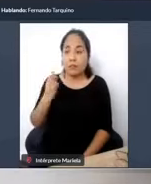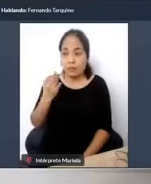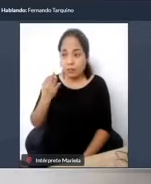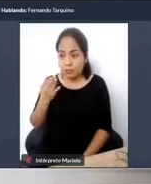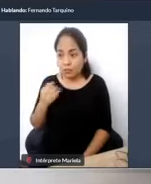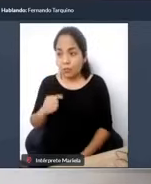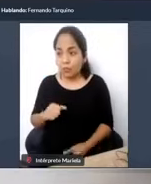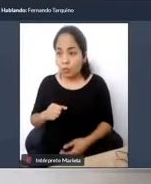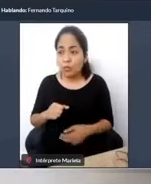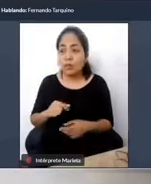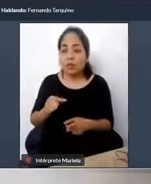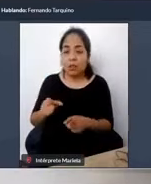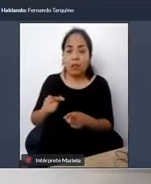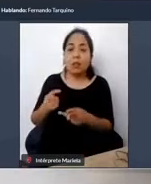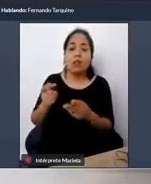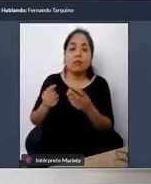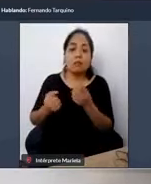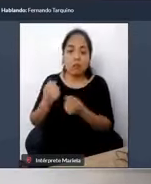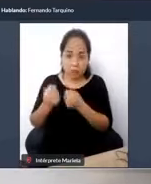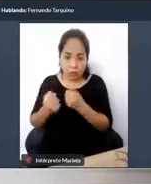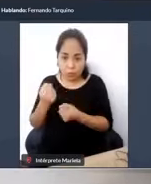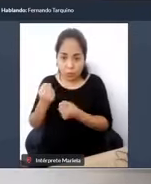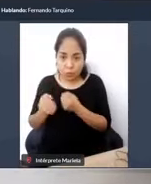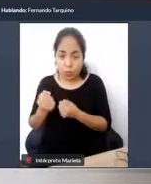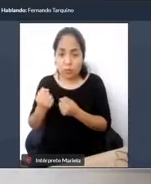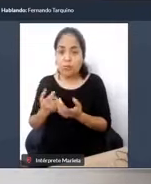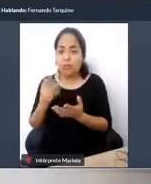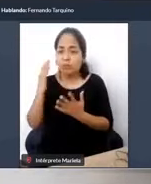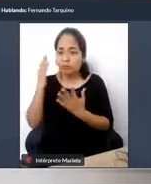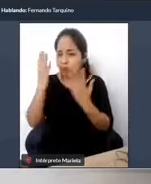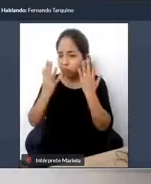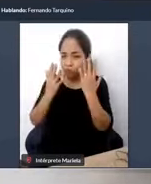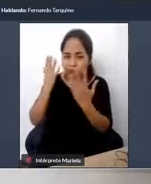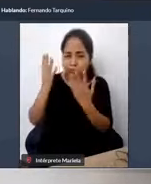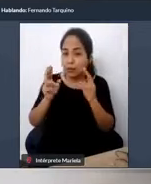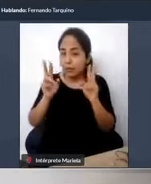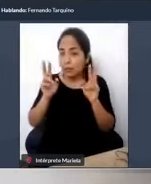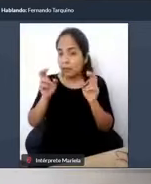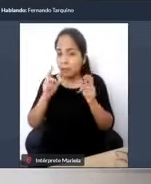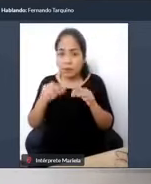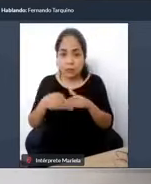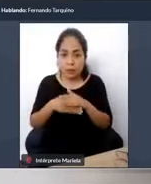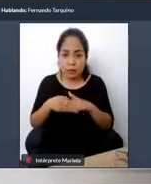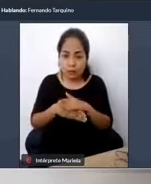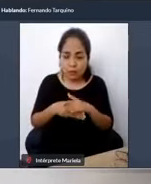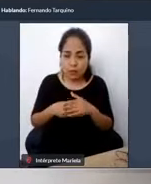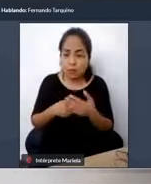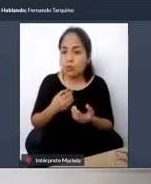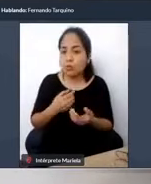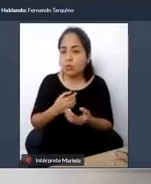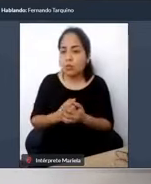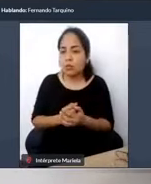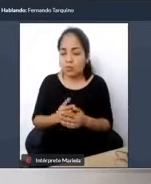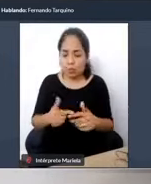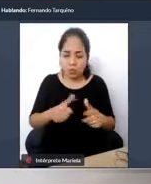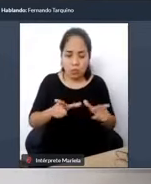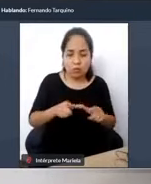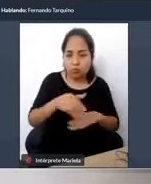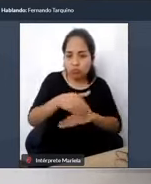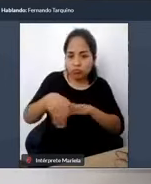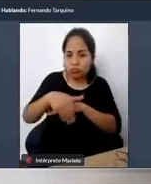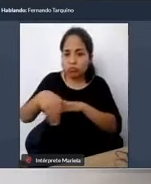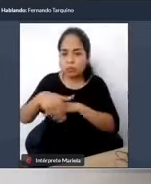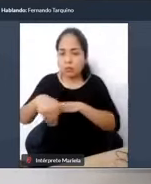departamento de transporte está muy preocupado por el tema de la accesibilidad en zonas urbanas especialmente